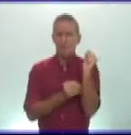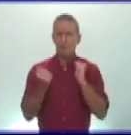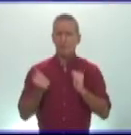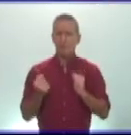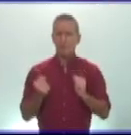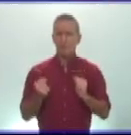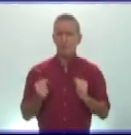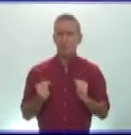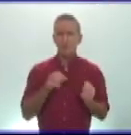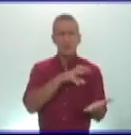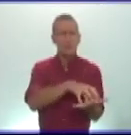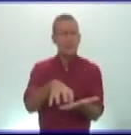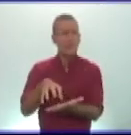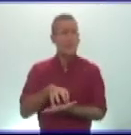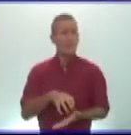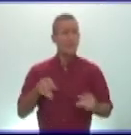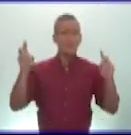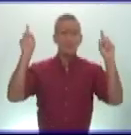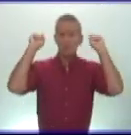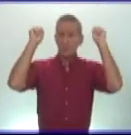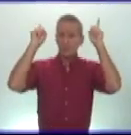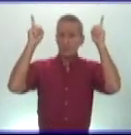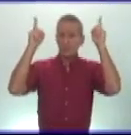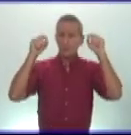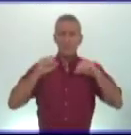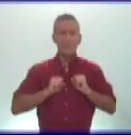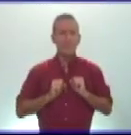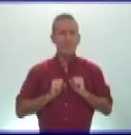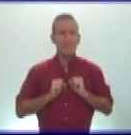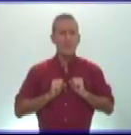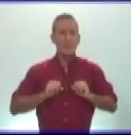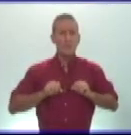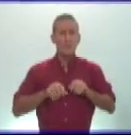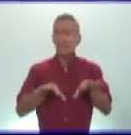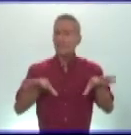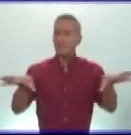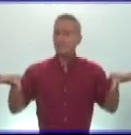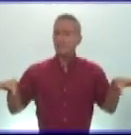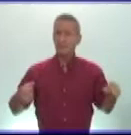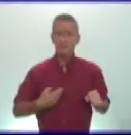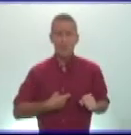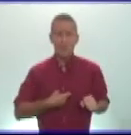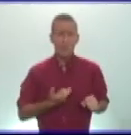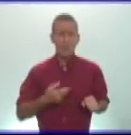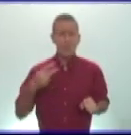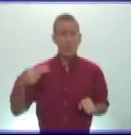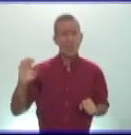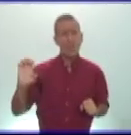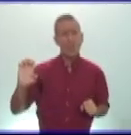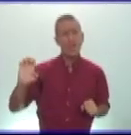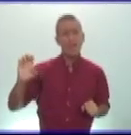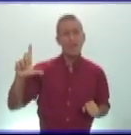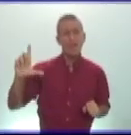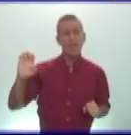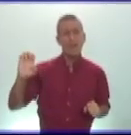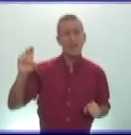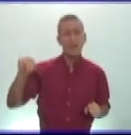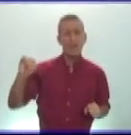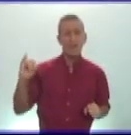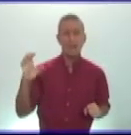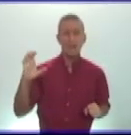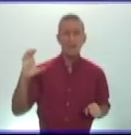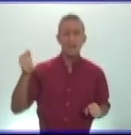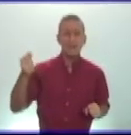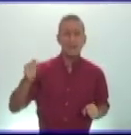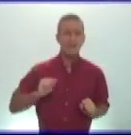instituciones políticas y la difusión de la cultura helénica otro dato que podemos decir sobre la